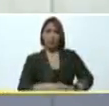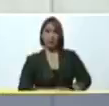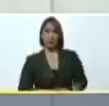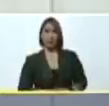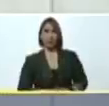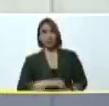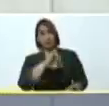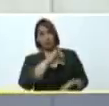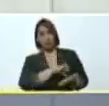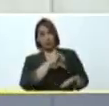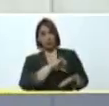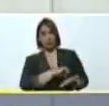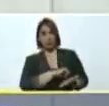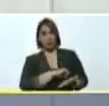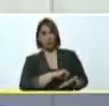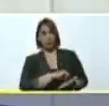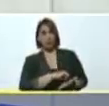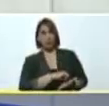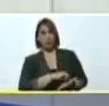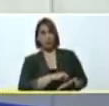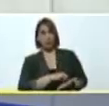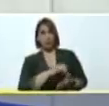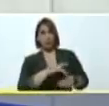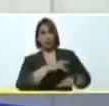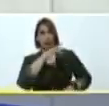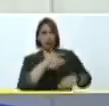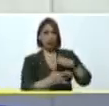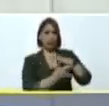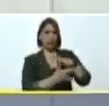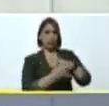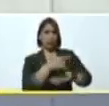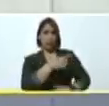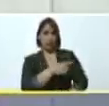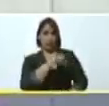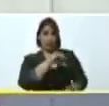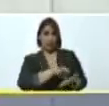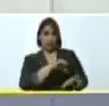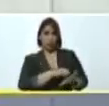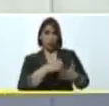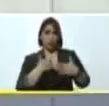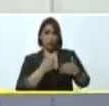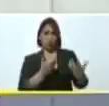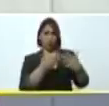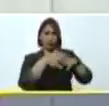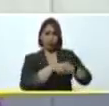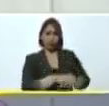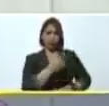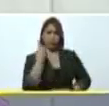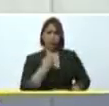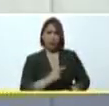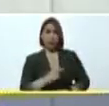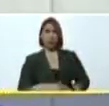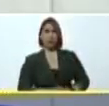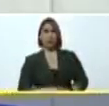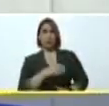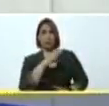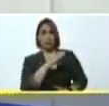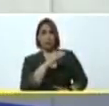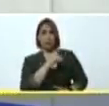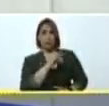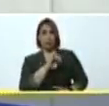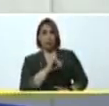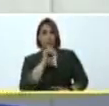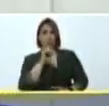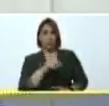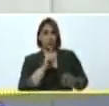centro los CAT de alta tecnología esto es un centro de salud integral tiene un CDI un SRI